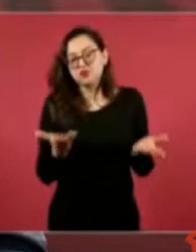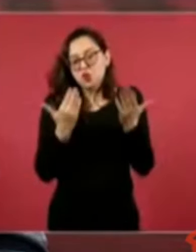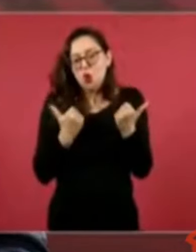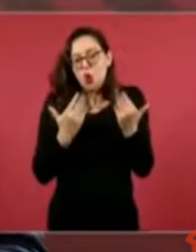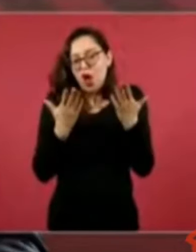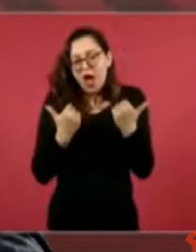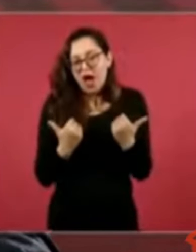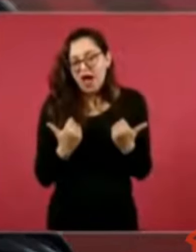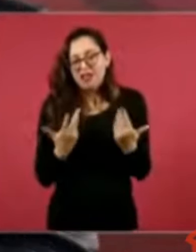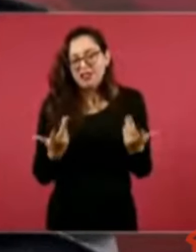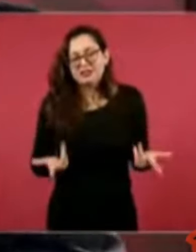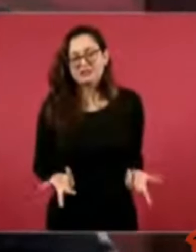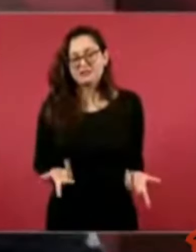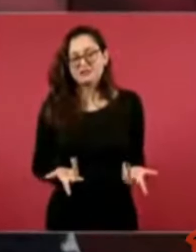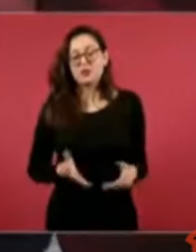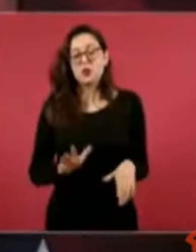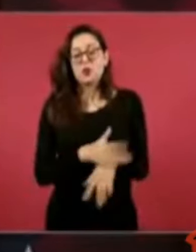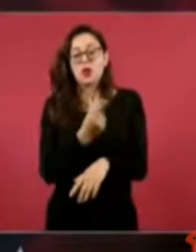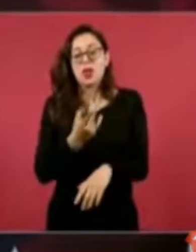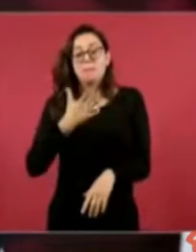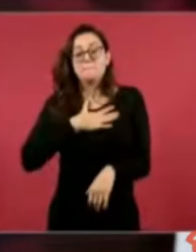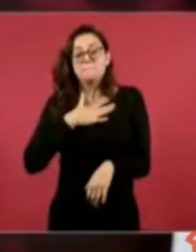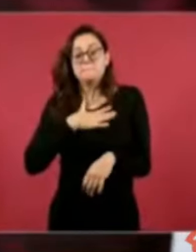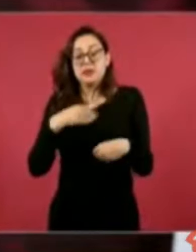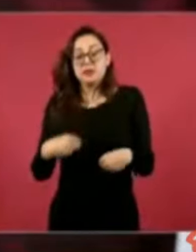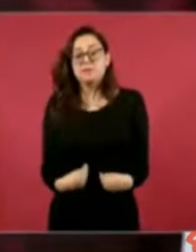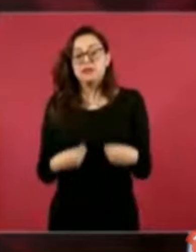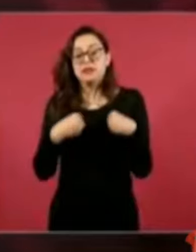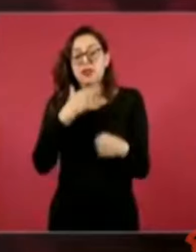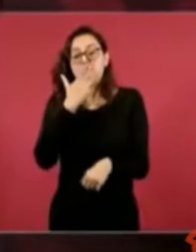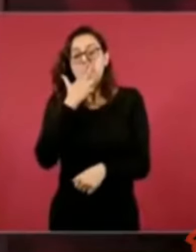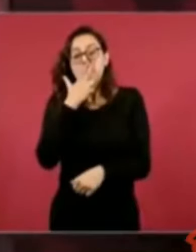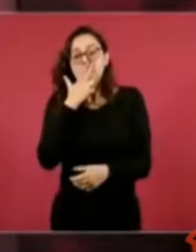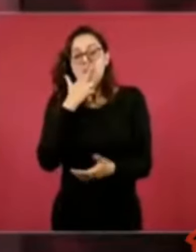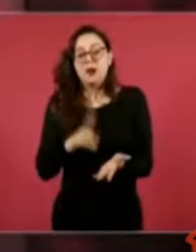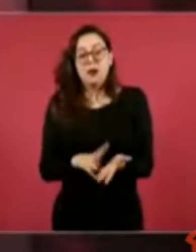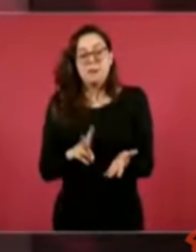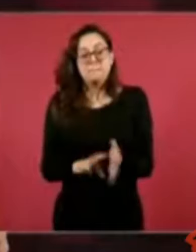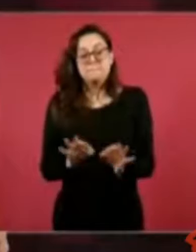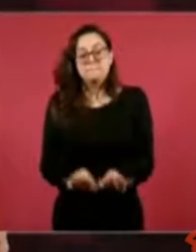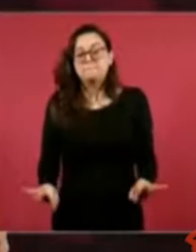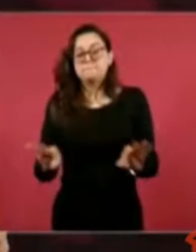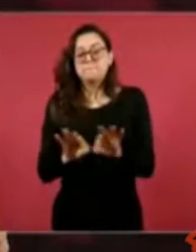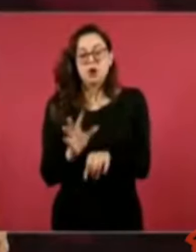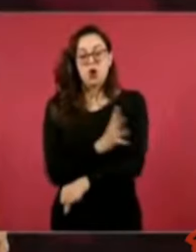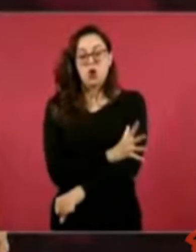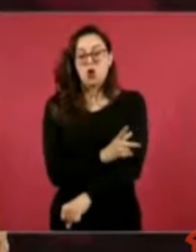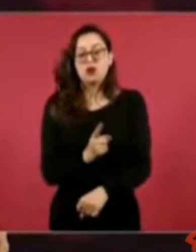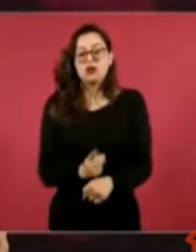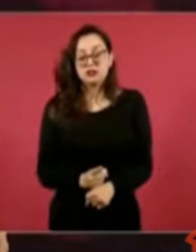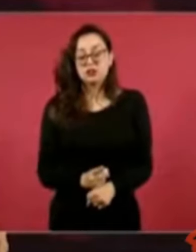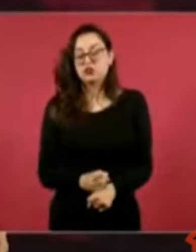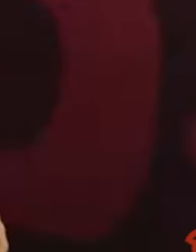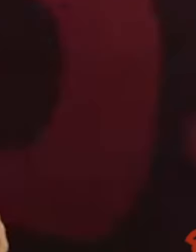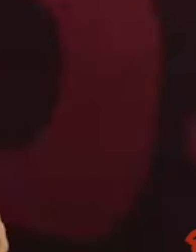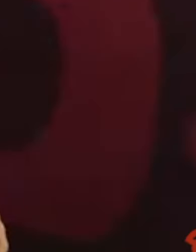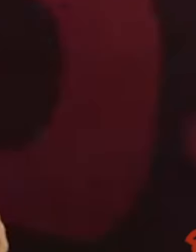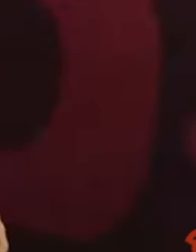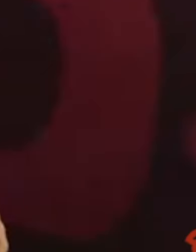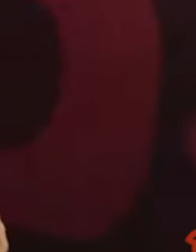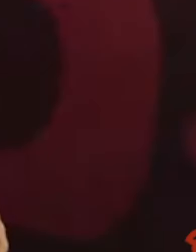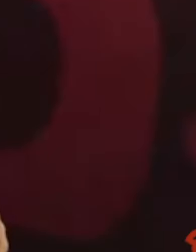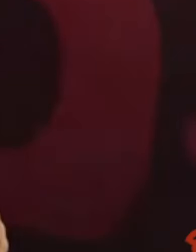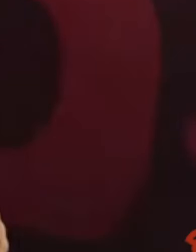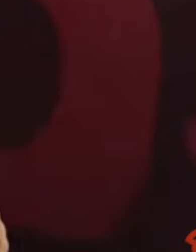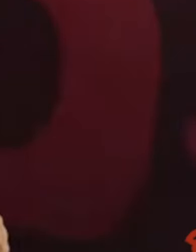porque lo que estimo más importante en mi vida es la honestidad y siempre he hecho de